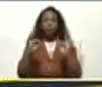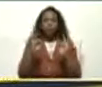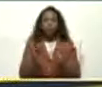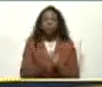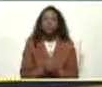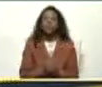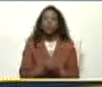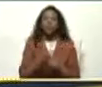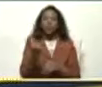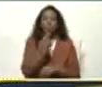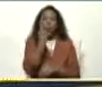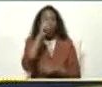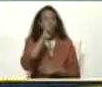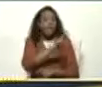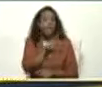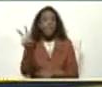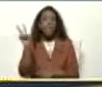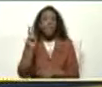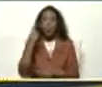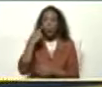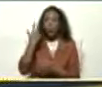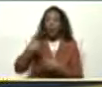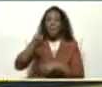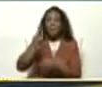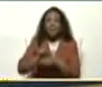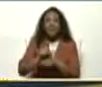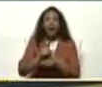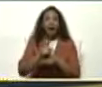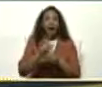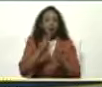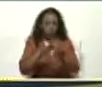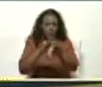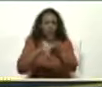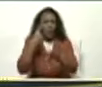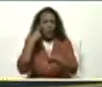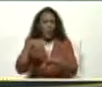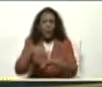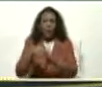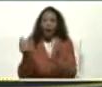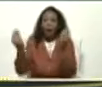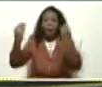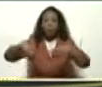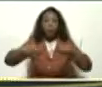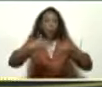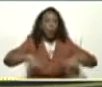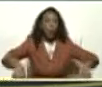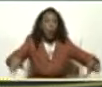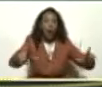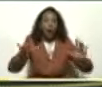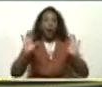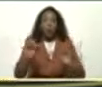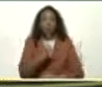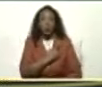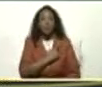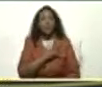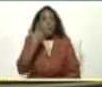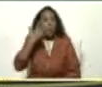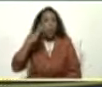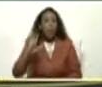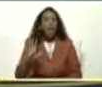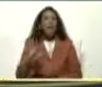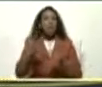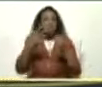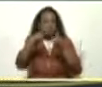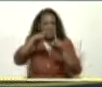Sobre todo Que ustedes tienen Las prioridades Fíjate Bien establecidas Y yo creo Que estamos en